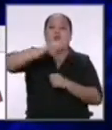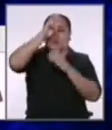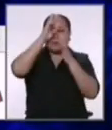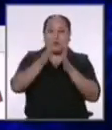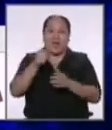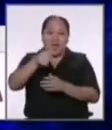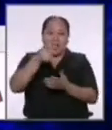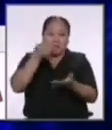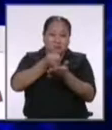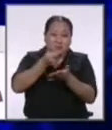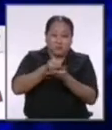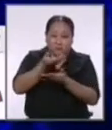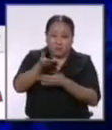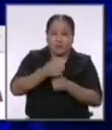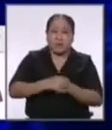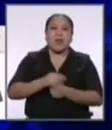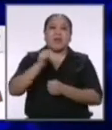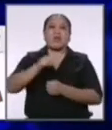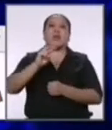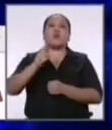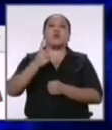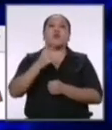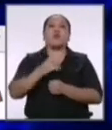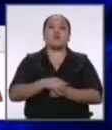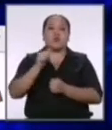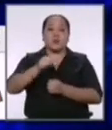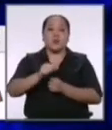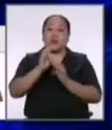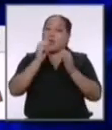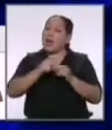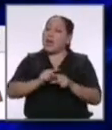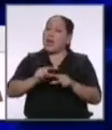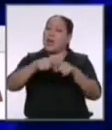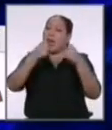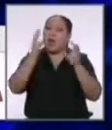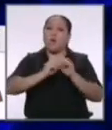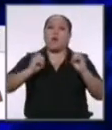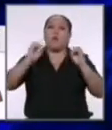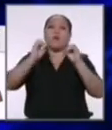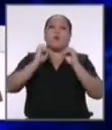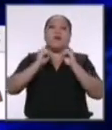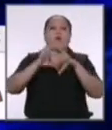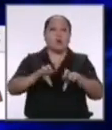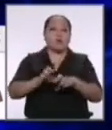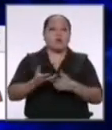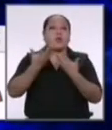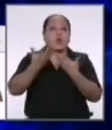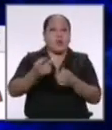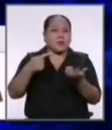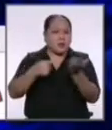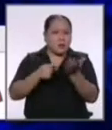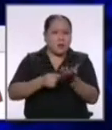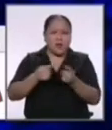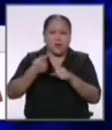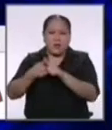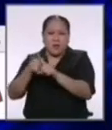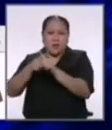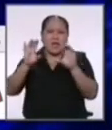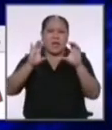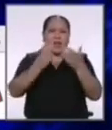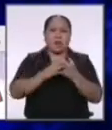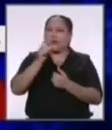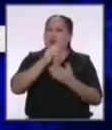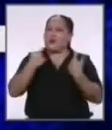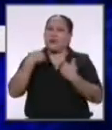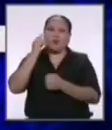invertir y la dualidad es una gran oportunidad para las zonas más remotas a través de la tecnología dictar distintos cursos porque sabemos que no tenemos